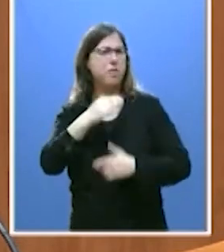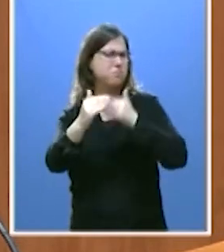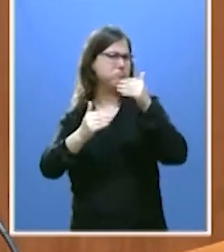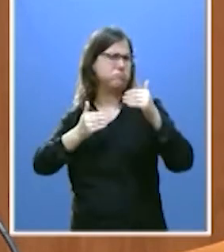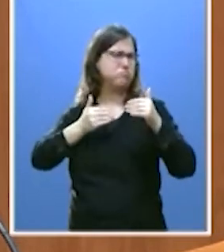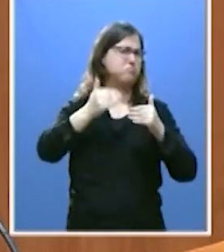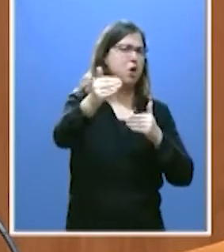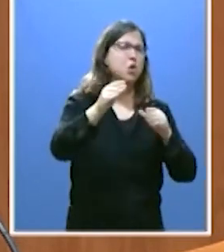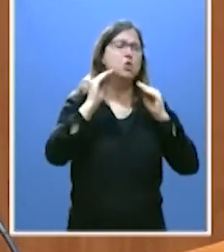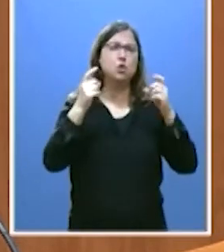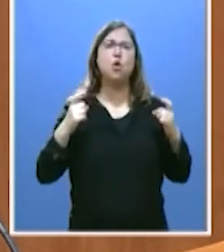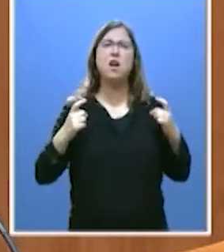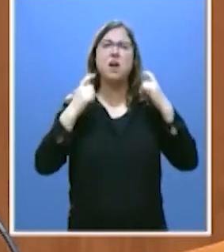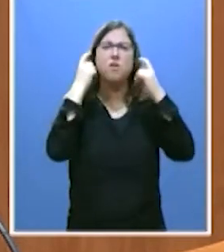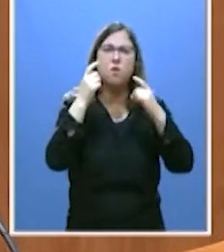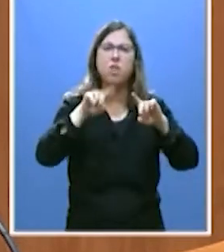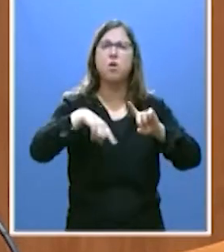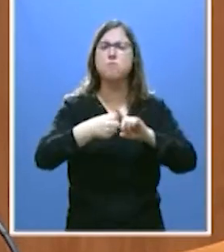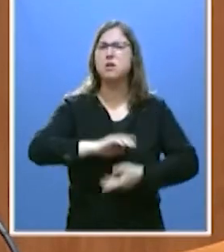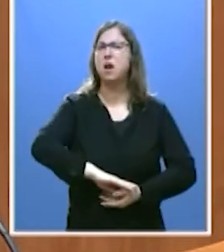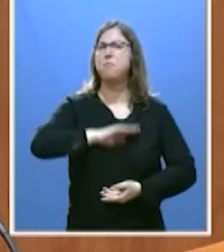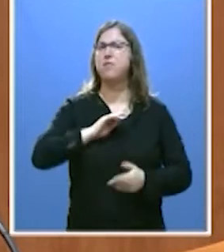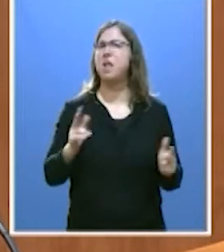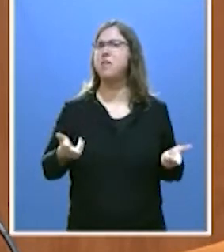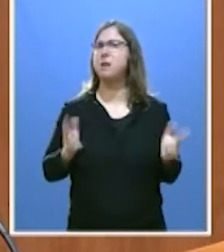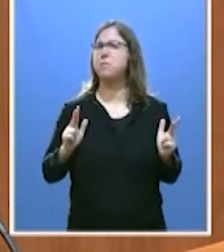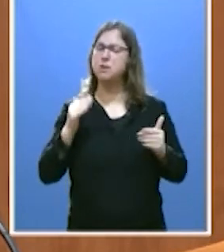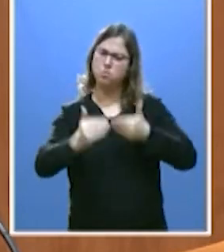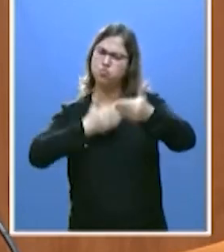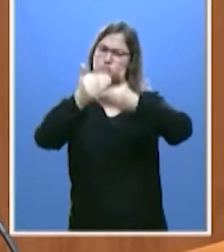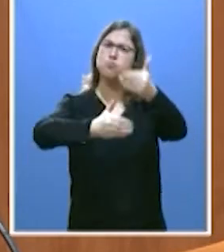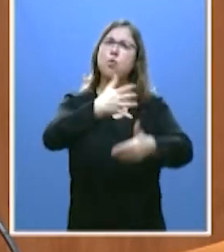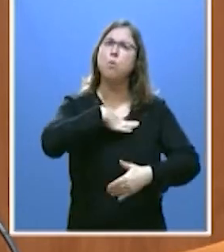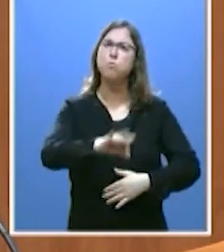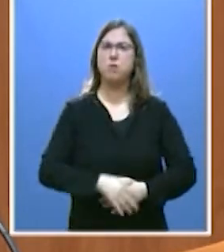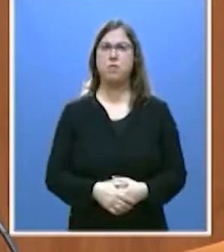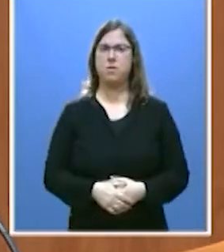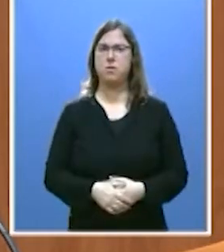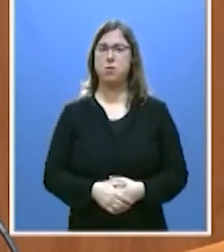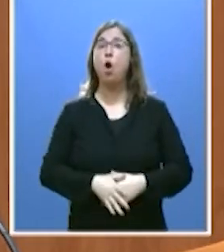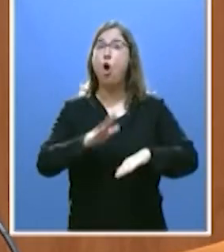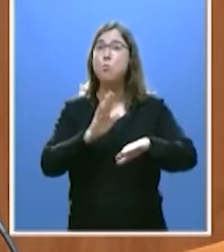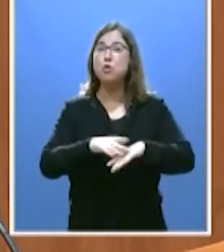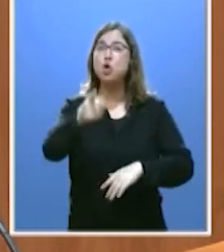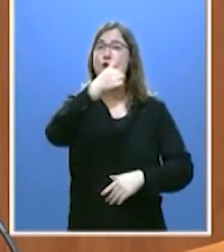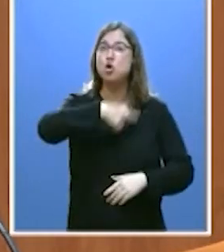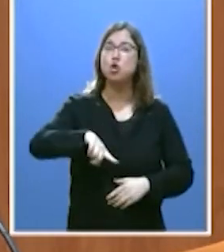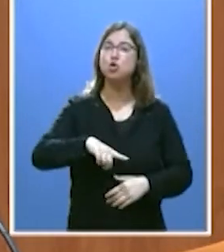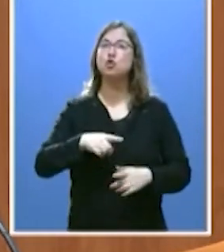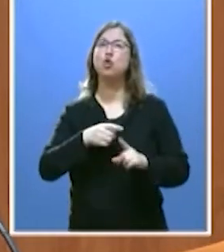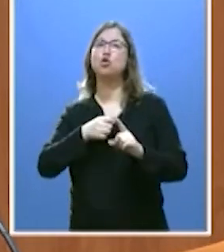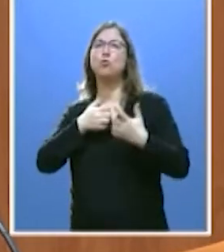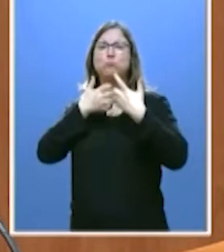y su capacidad les permiten. Por esa razón es nuestra obligación luchar contra el